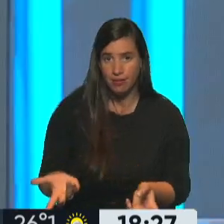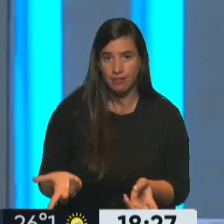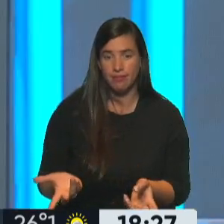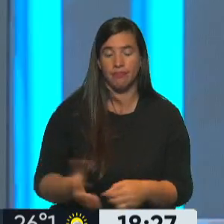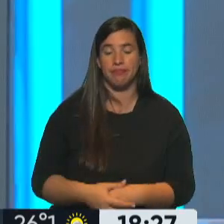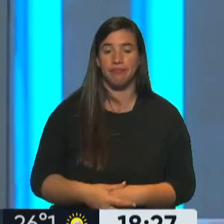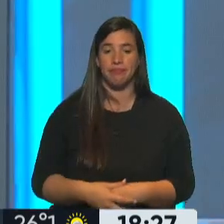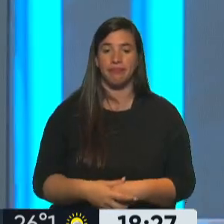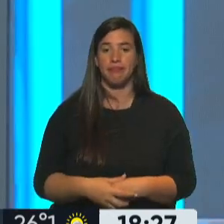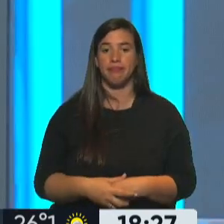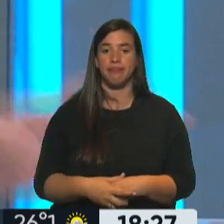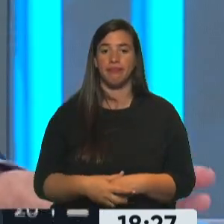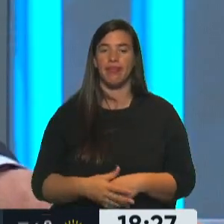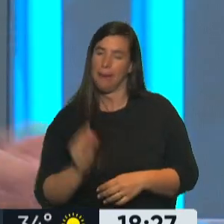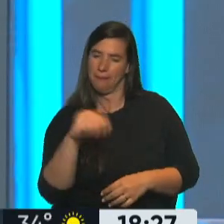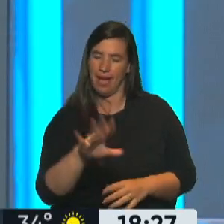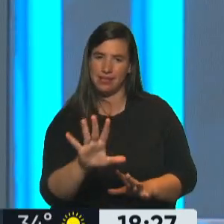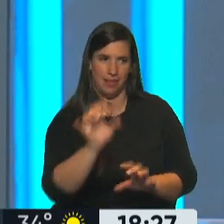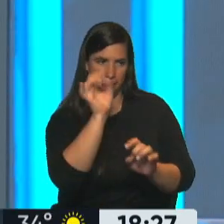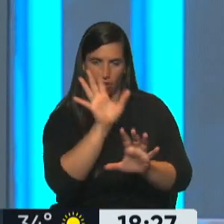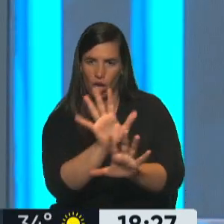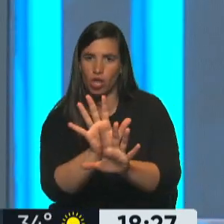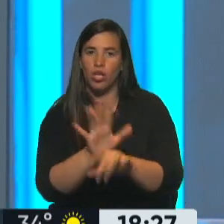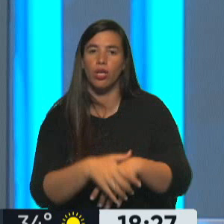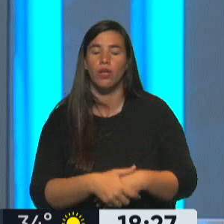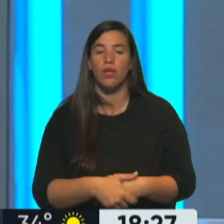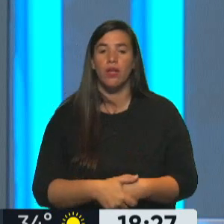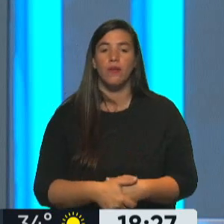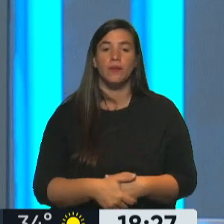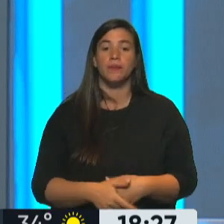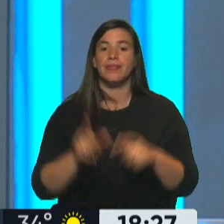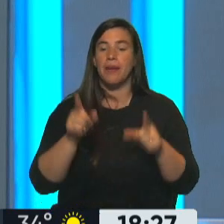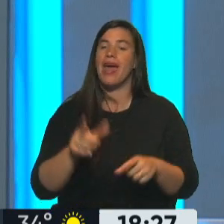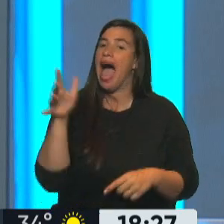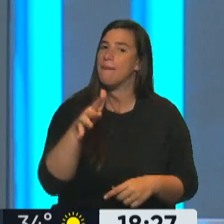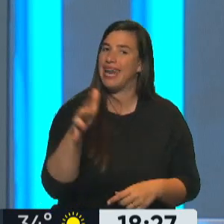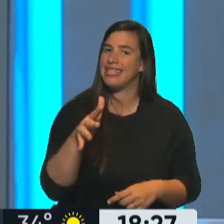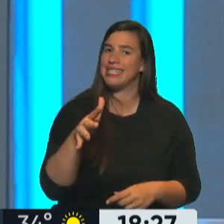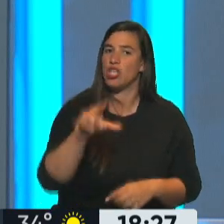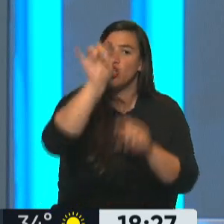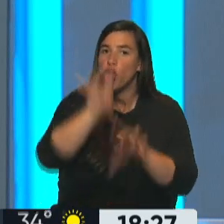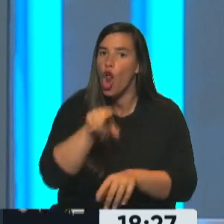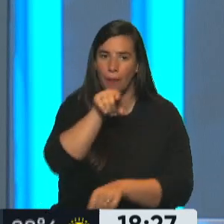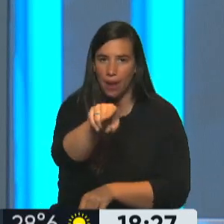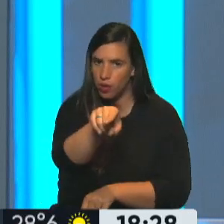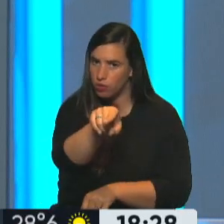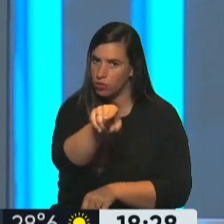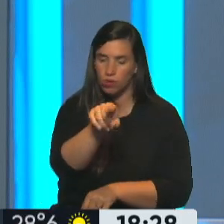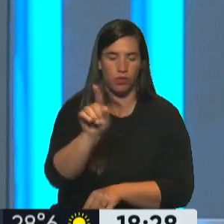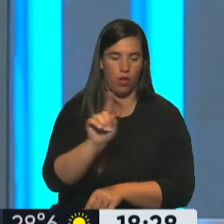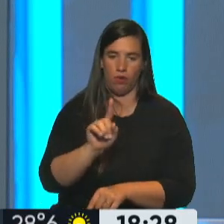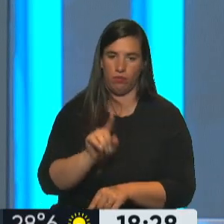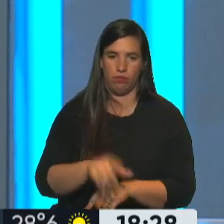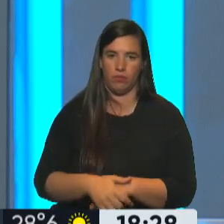Entonces... Te agrego, disculpame Horacio, además no es una amenaza personal, no es una cuestión con tu persona, sino